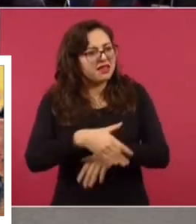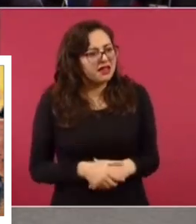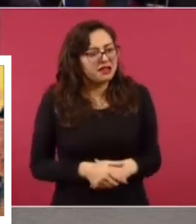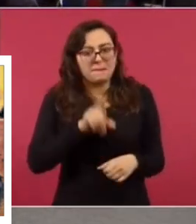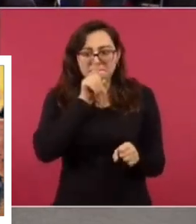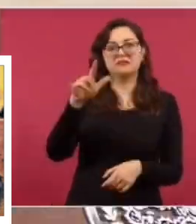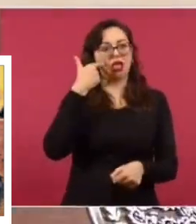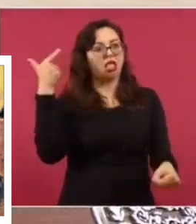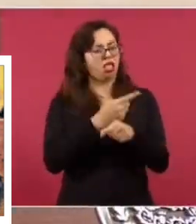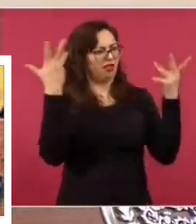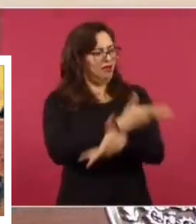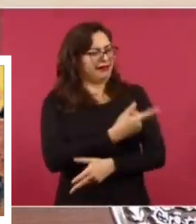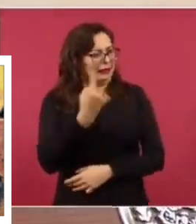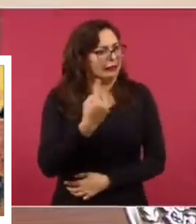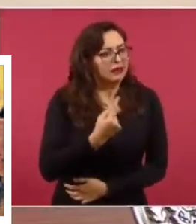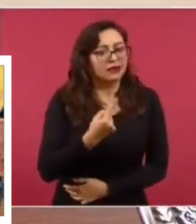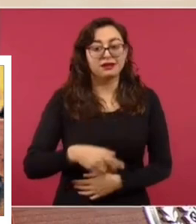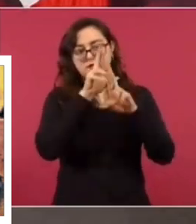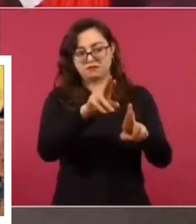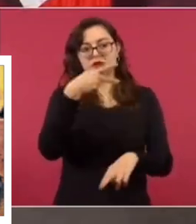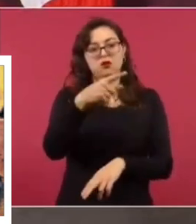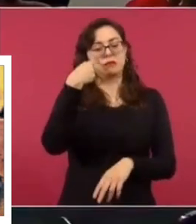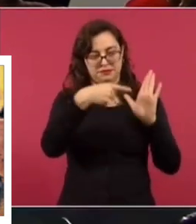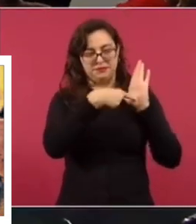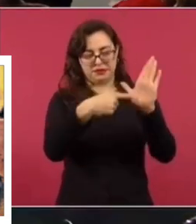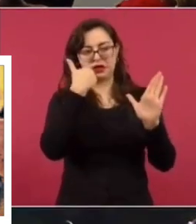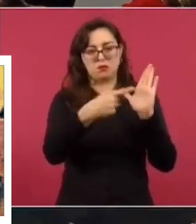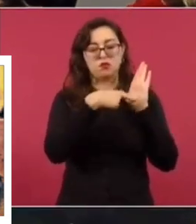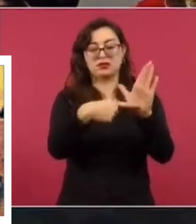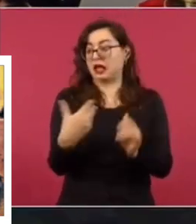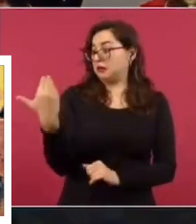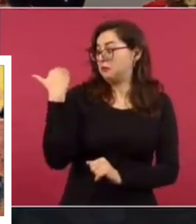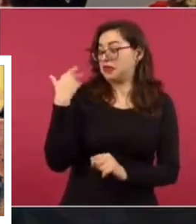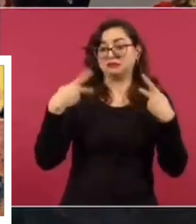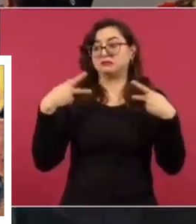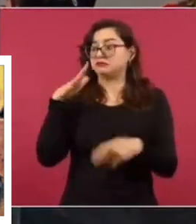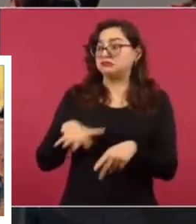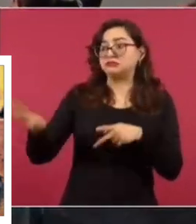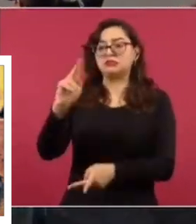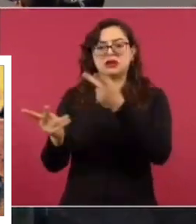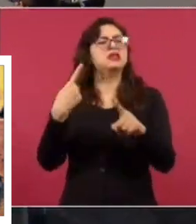Porque no les conviene, entonces ocultan todo. Es una encuesta, ¿quién la hizo?